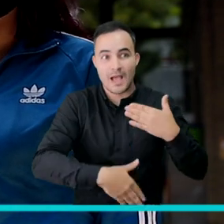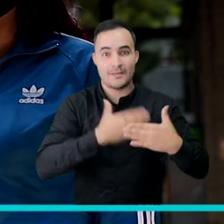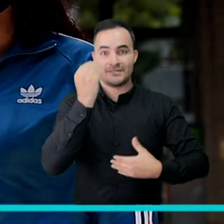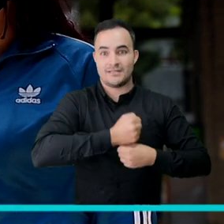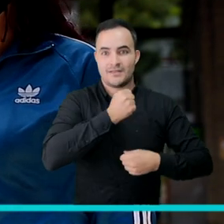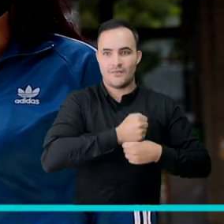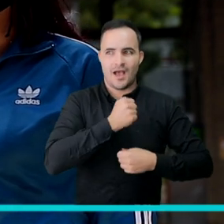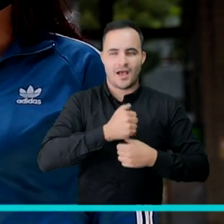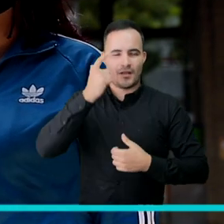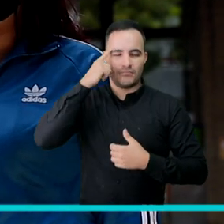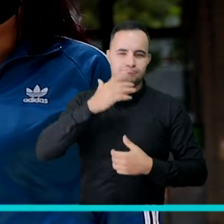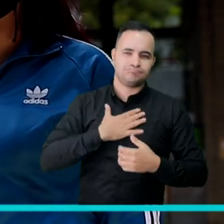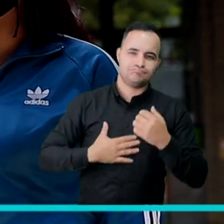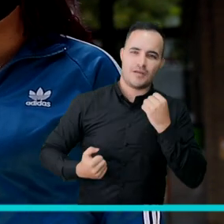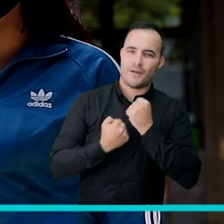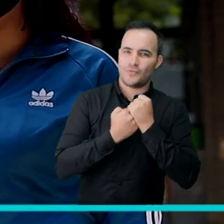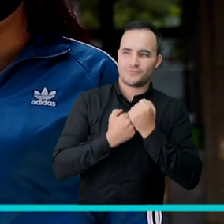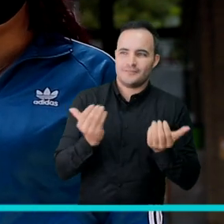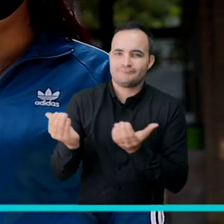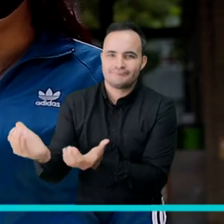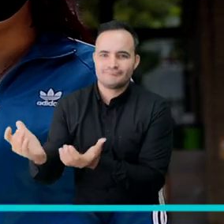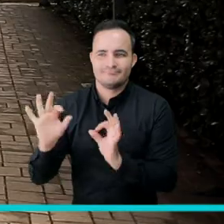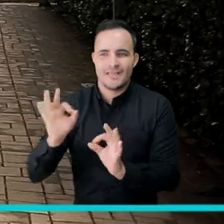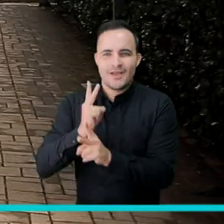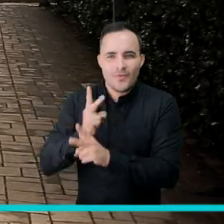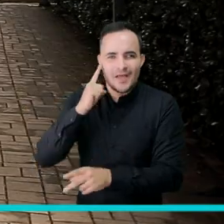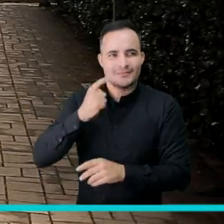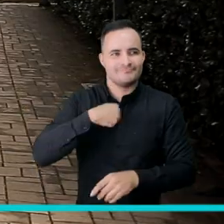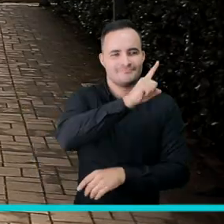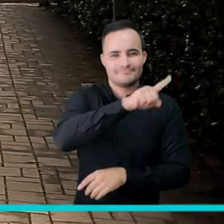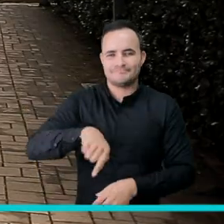sería una ayuda inmensa para mí en el momento del cuidado del niño.